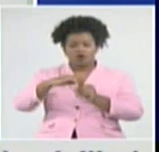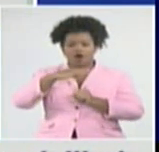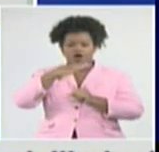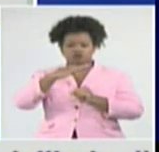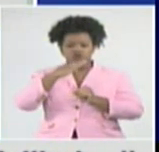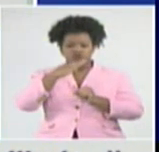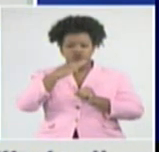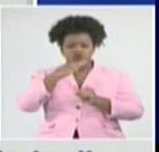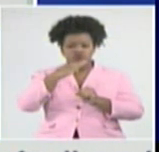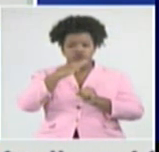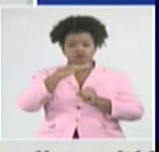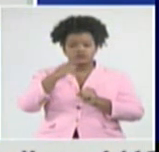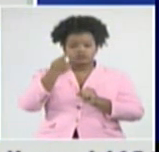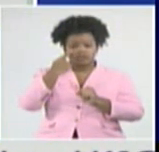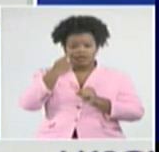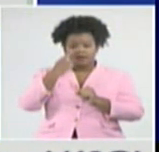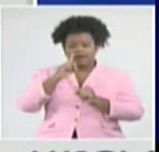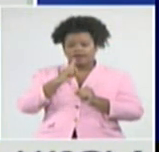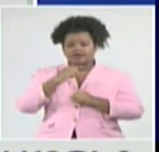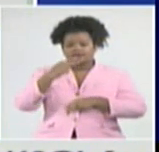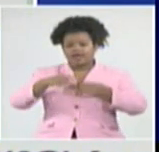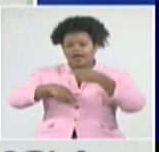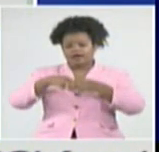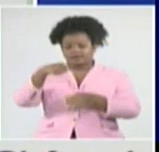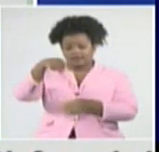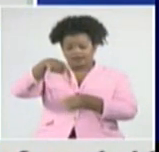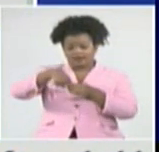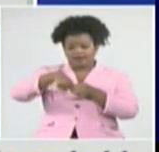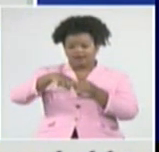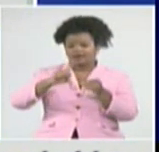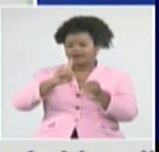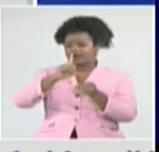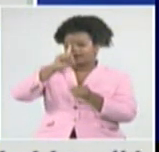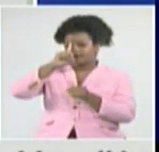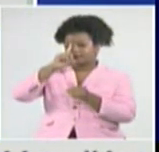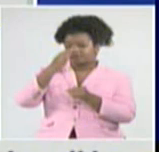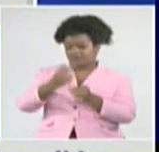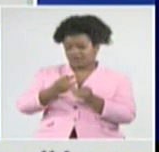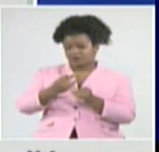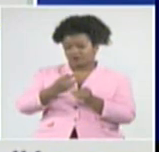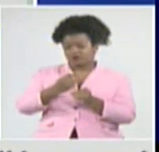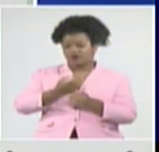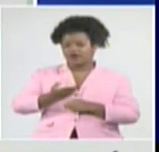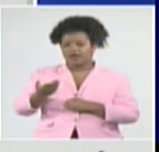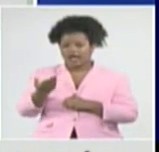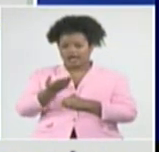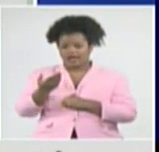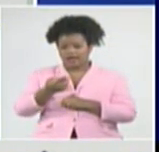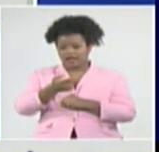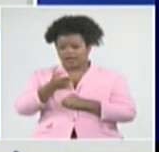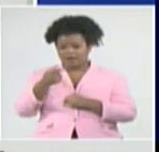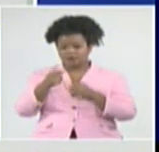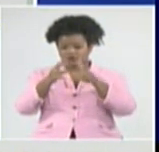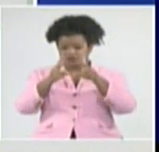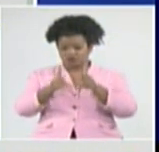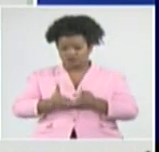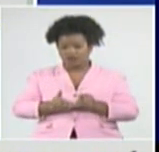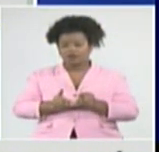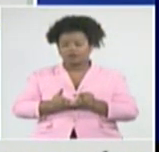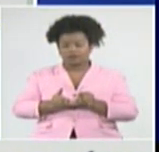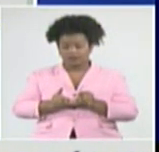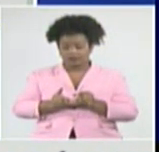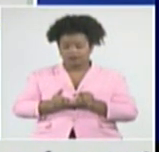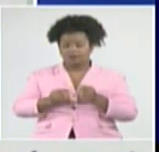que son test de antígenos que se han hecho. Y fíjense que coincide con la reducción de la positividad en el